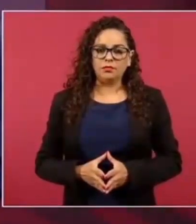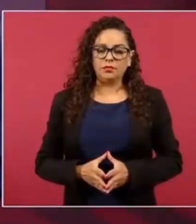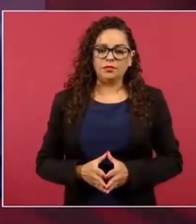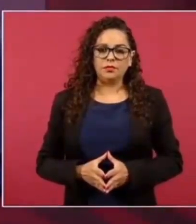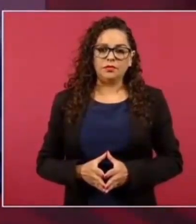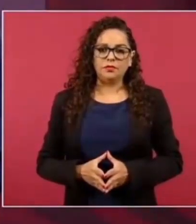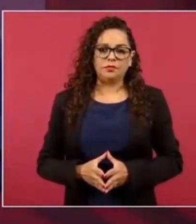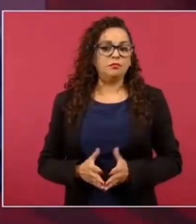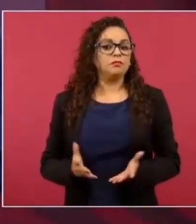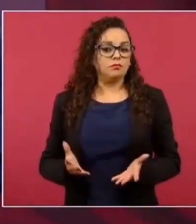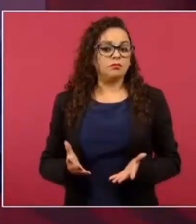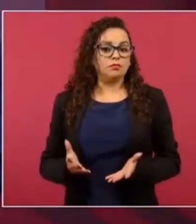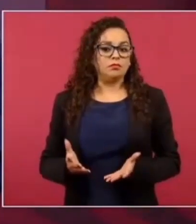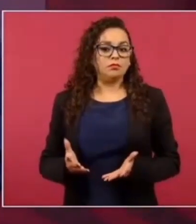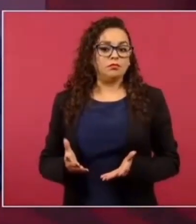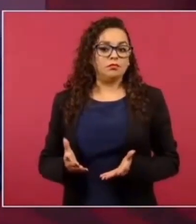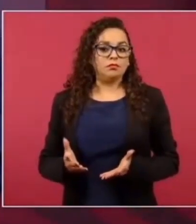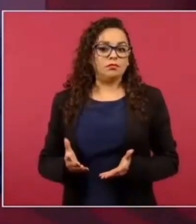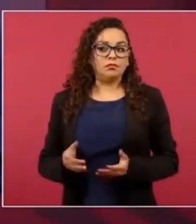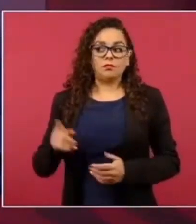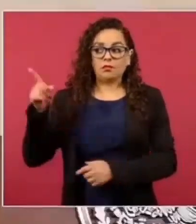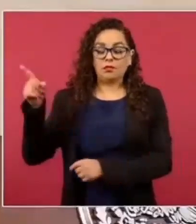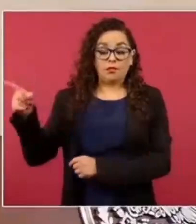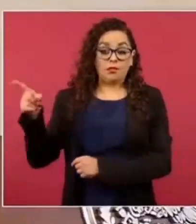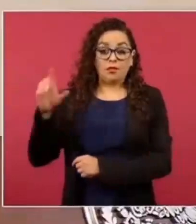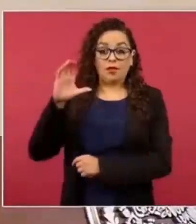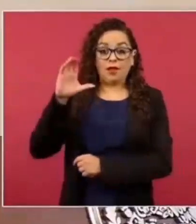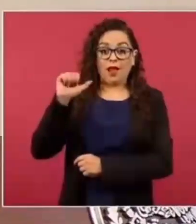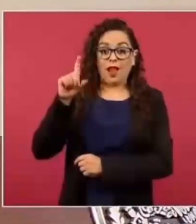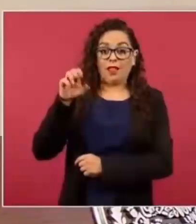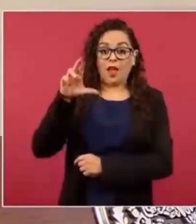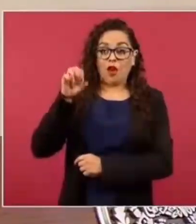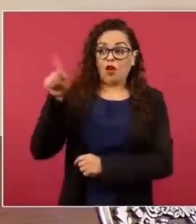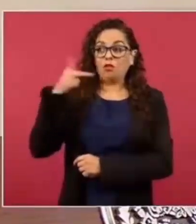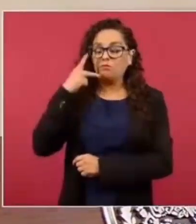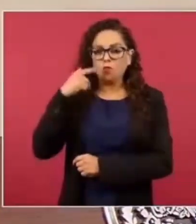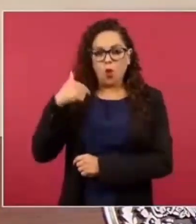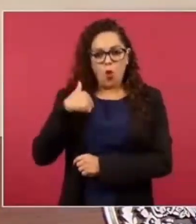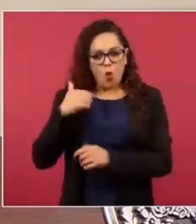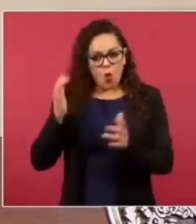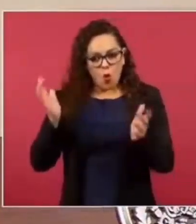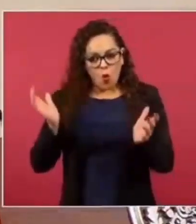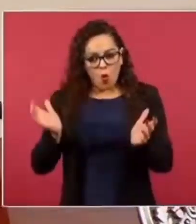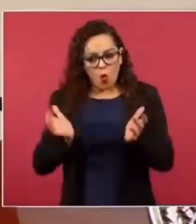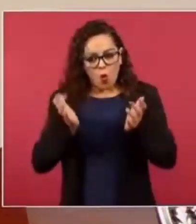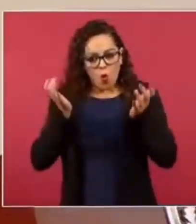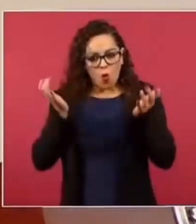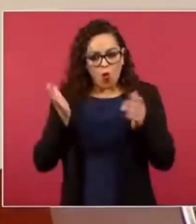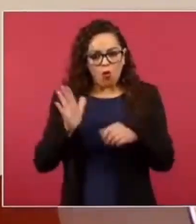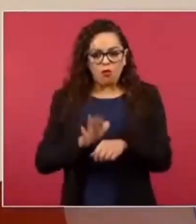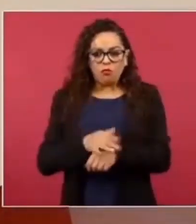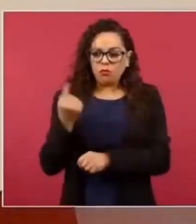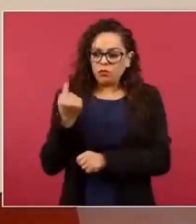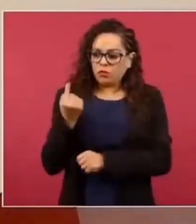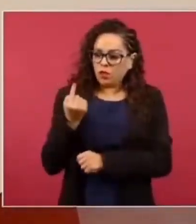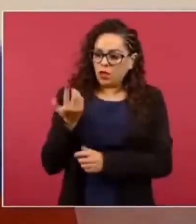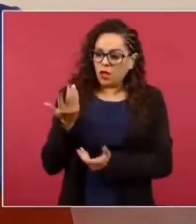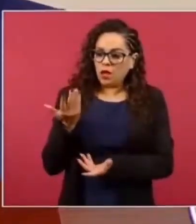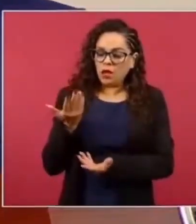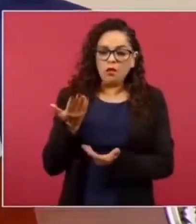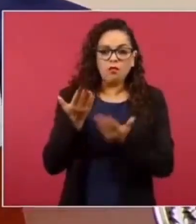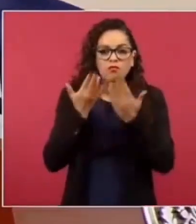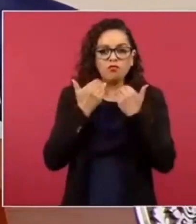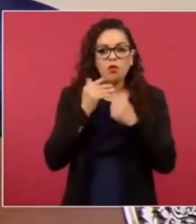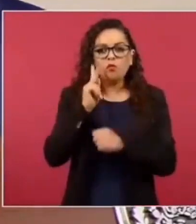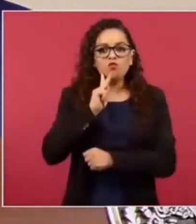Calderón dijo, me sorprendió de que no presentaron ni una